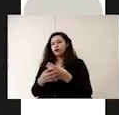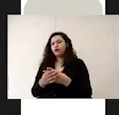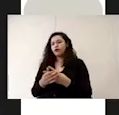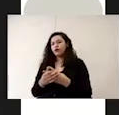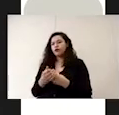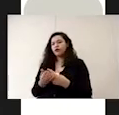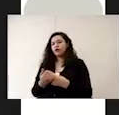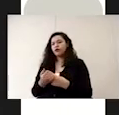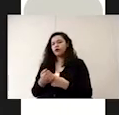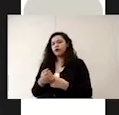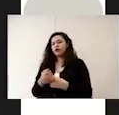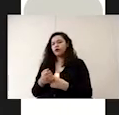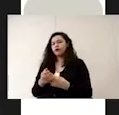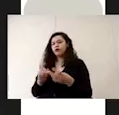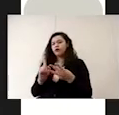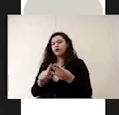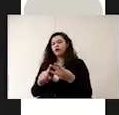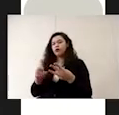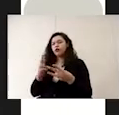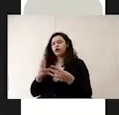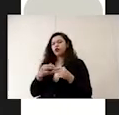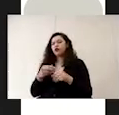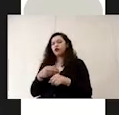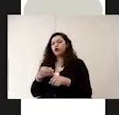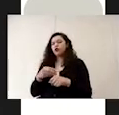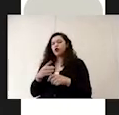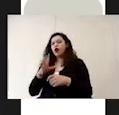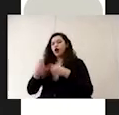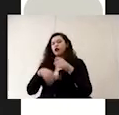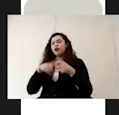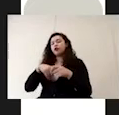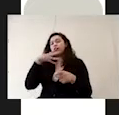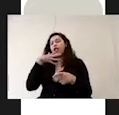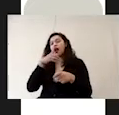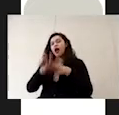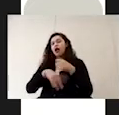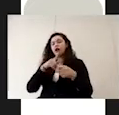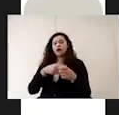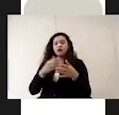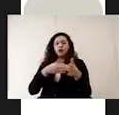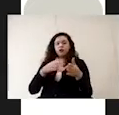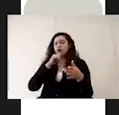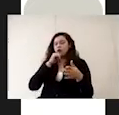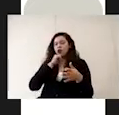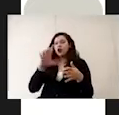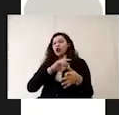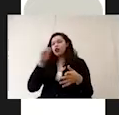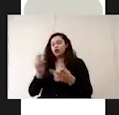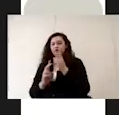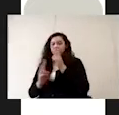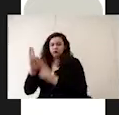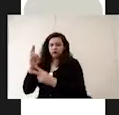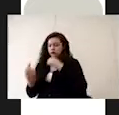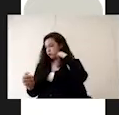El punto número dos es separar los alimentos crudos de los cocidos. Hay algo que se